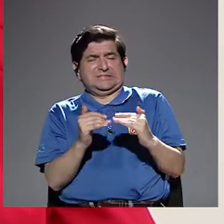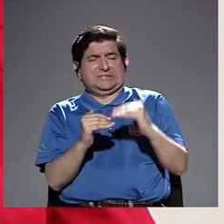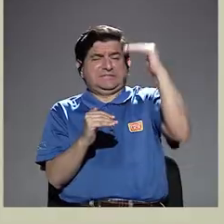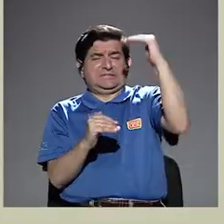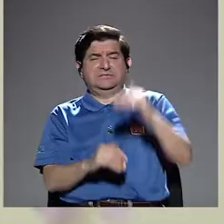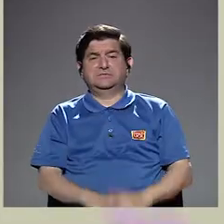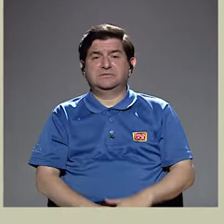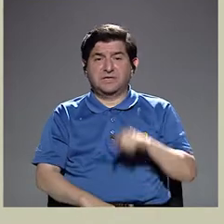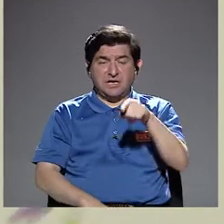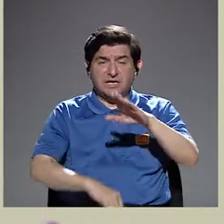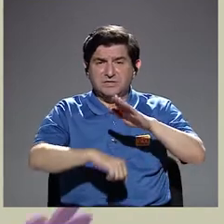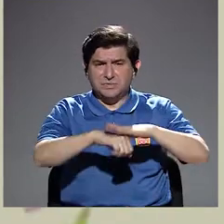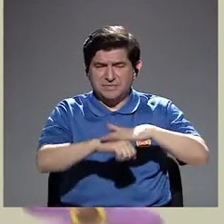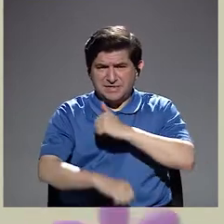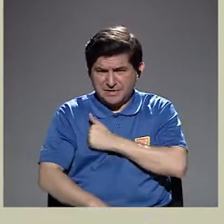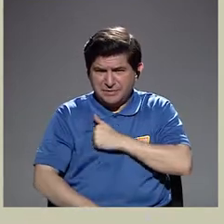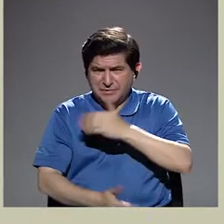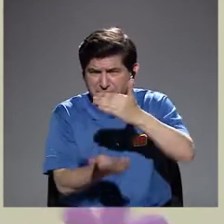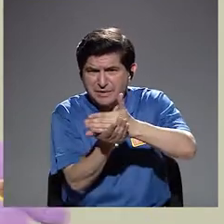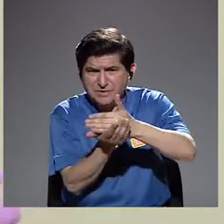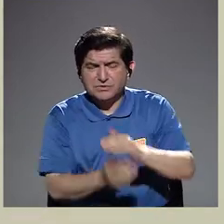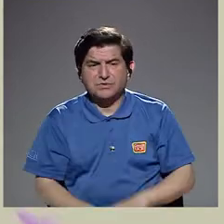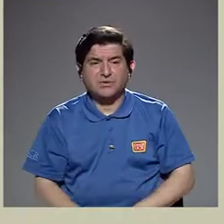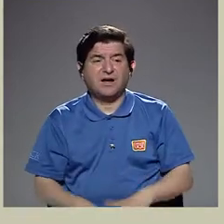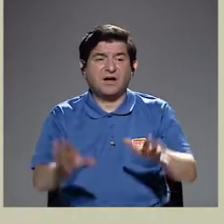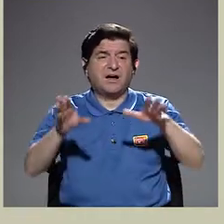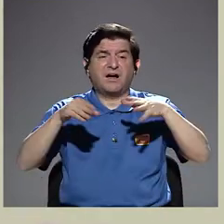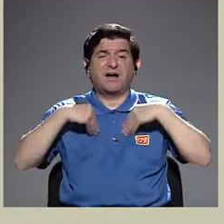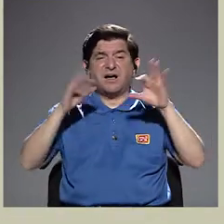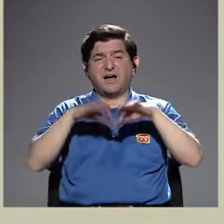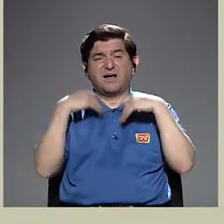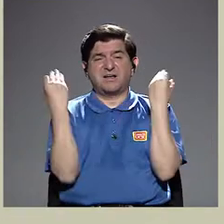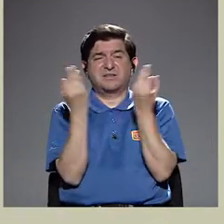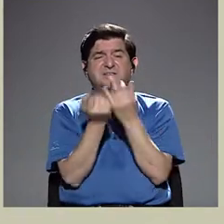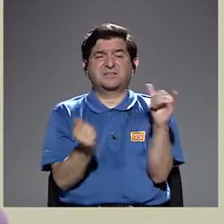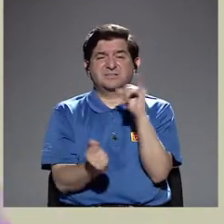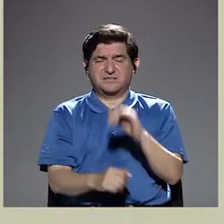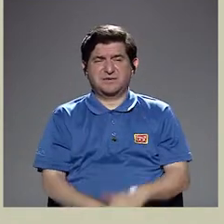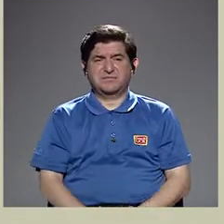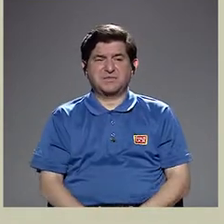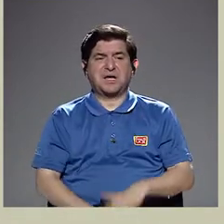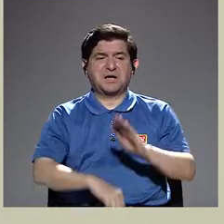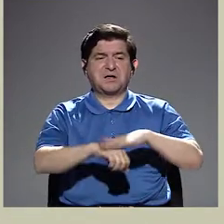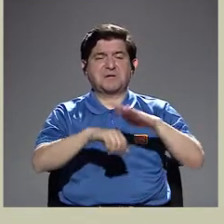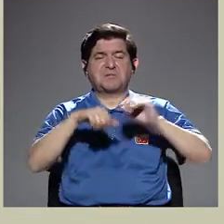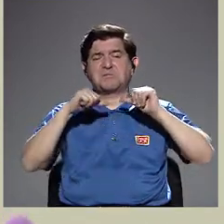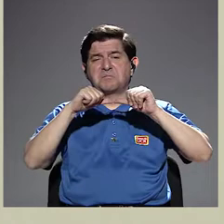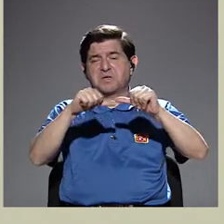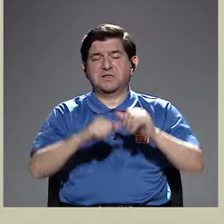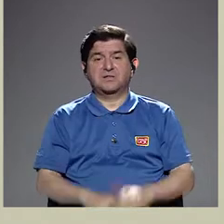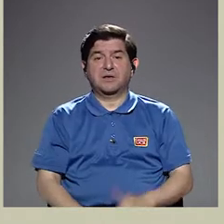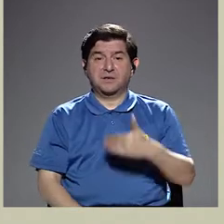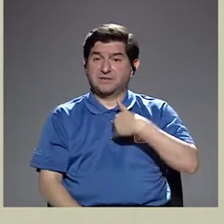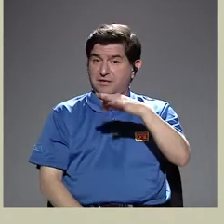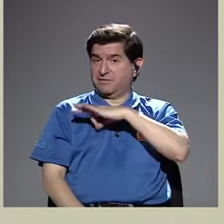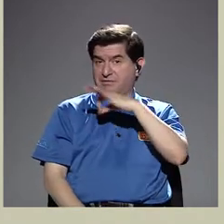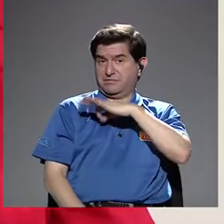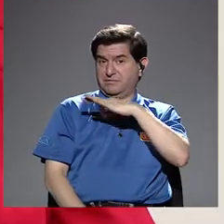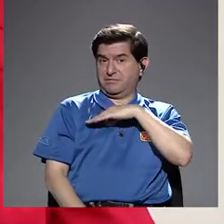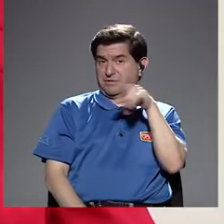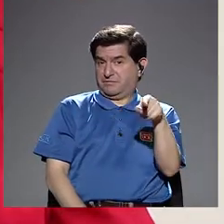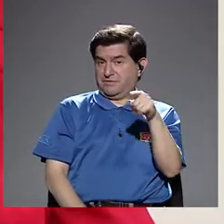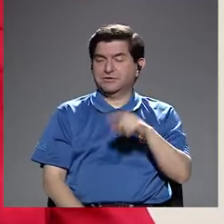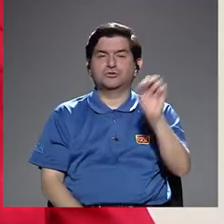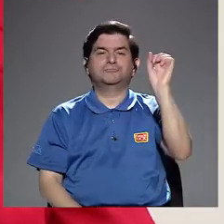Y eso permite entonces, perdón que la interrumpa, como esa aceptación de la familia también, ¿verdad? Que lo deja pasar porque están recibiendo un beneficio.